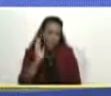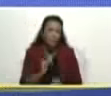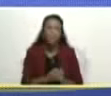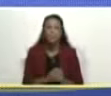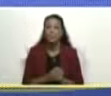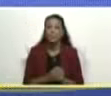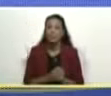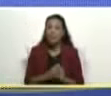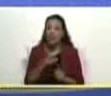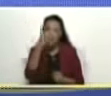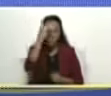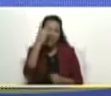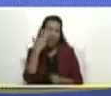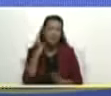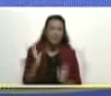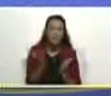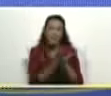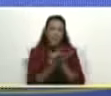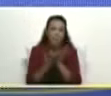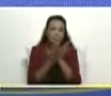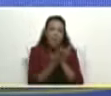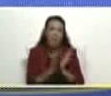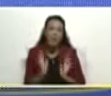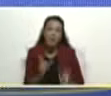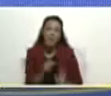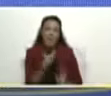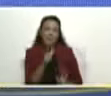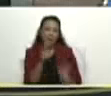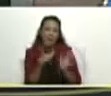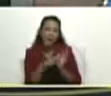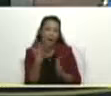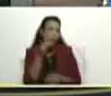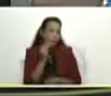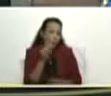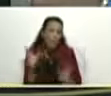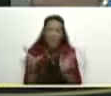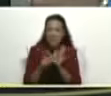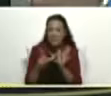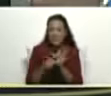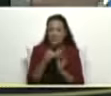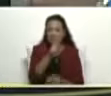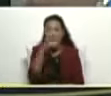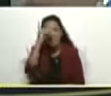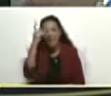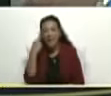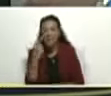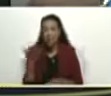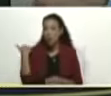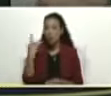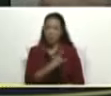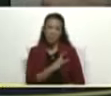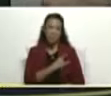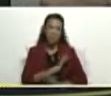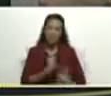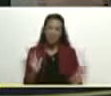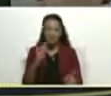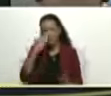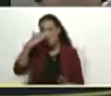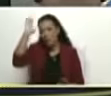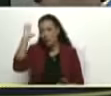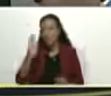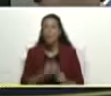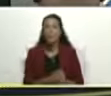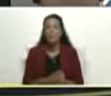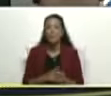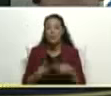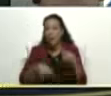Delcy no, Delcy estaba todavía en la escuela en el liceo, ¿no? En el liceo estaba Delcy ya estaba en la universidad ¿Vieron